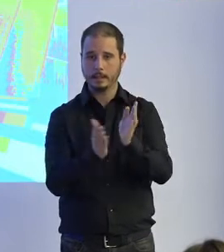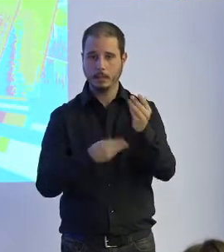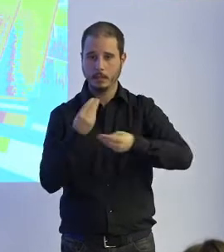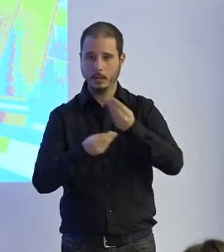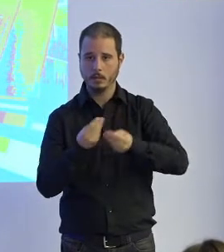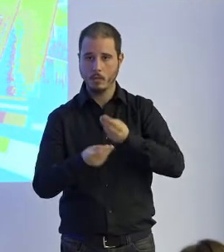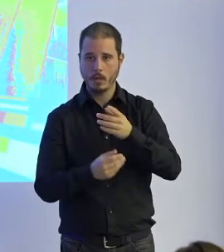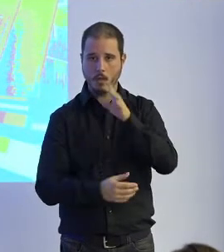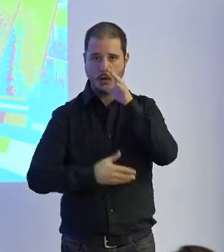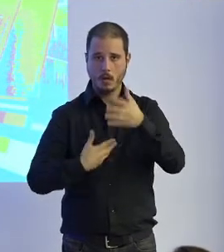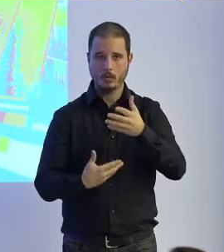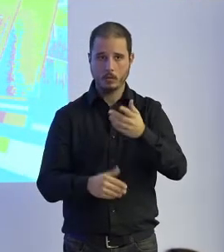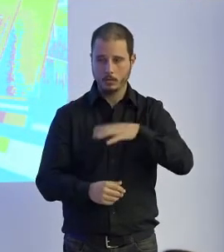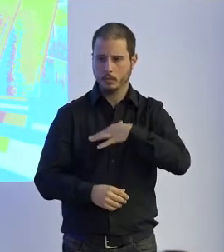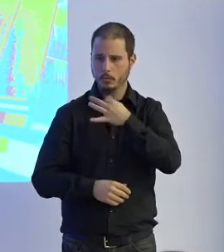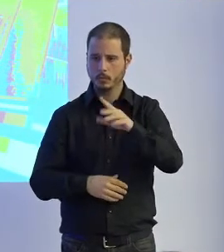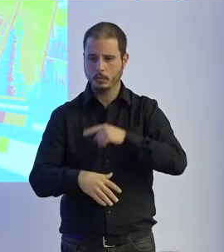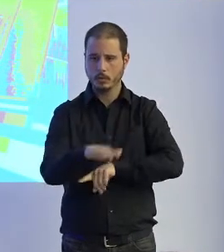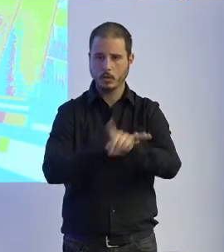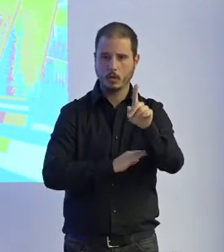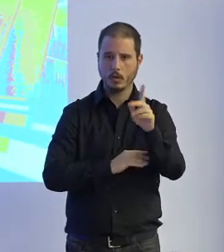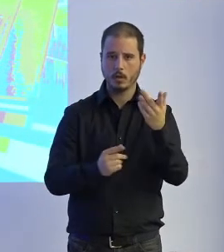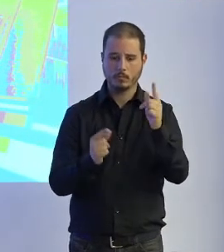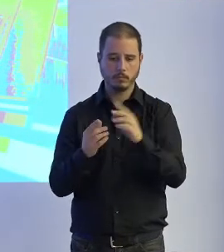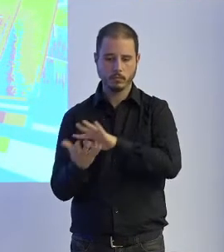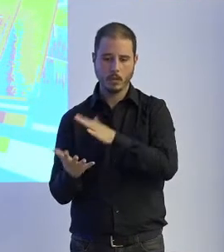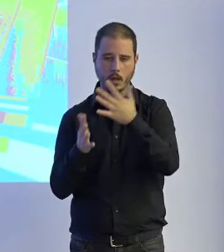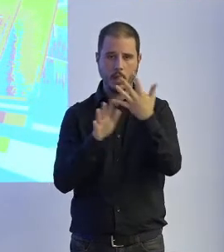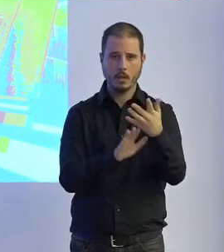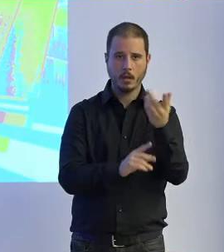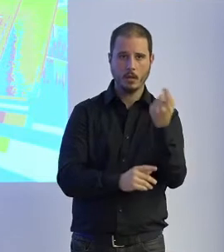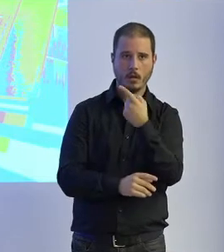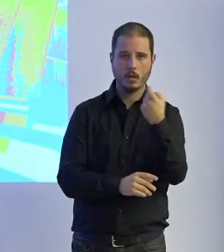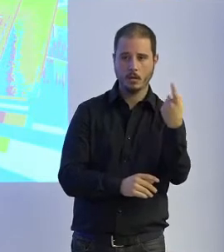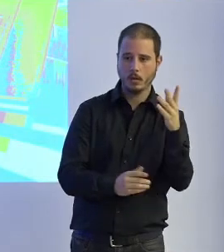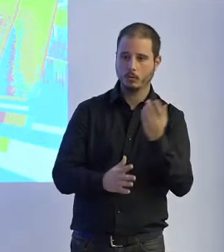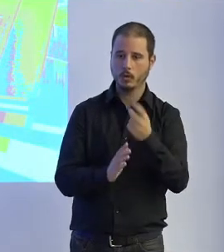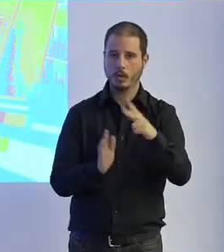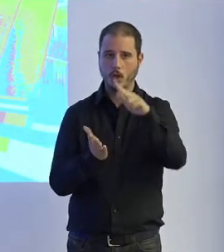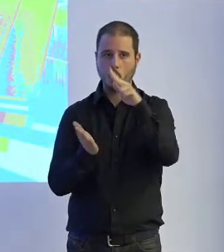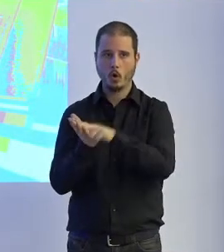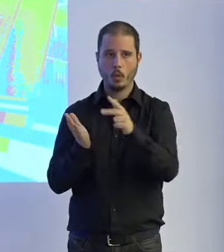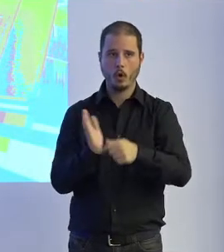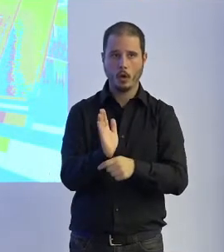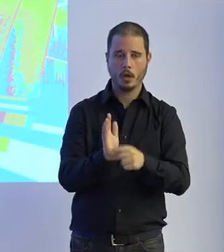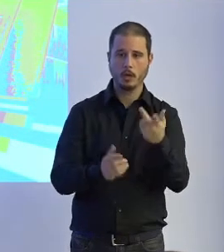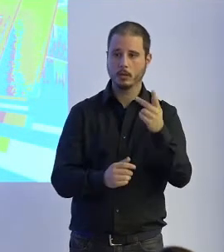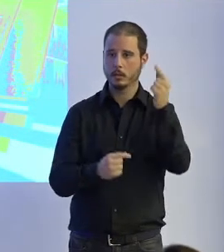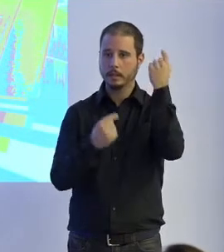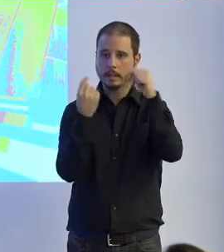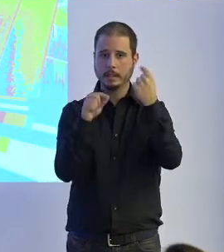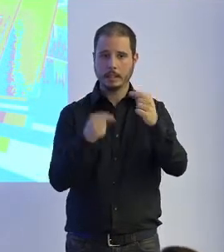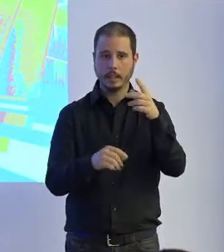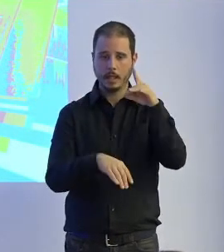encontrando que es posible desarrollar métricas adaptadas y que sean homologables con los test que aplicáis los